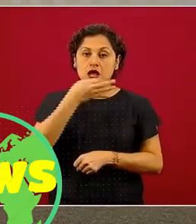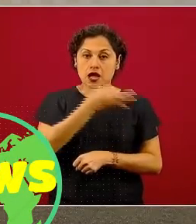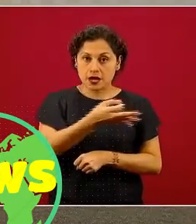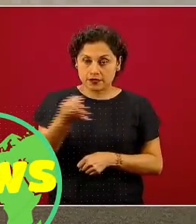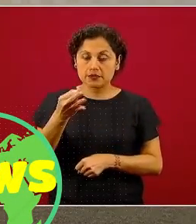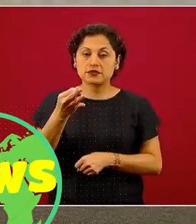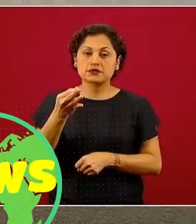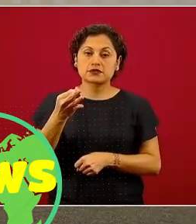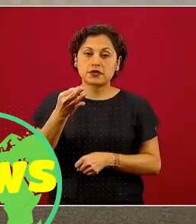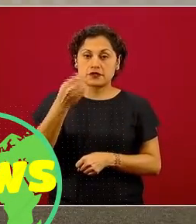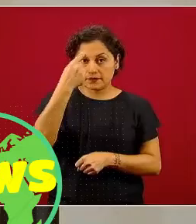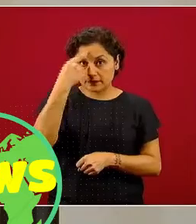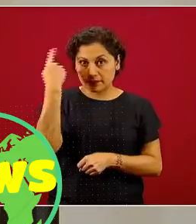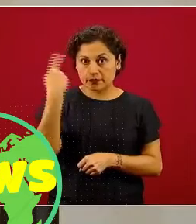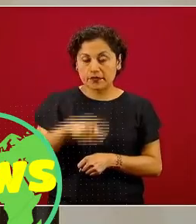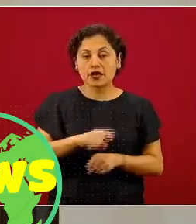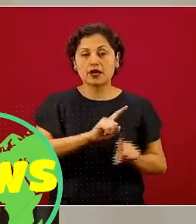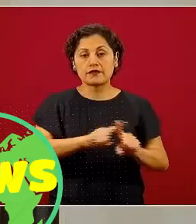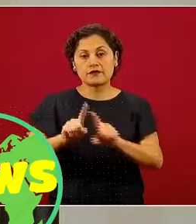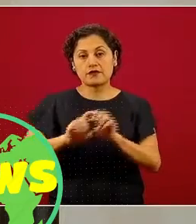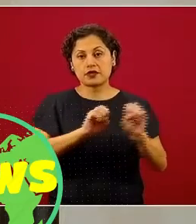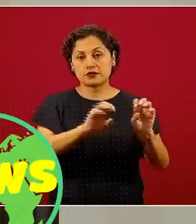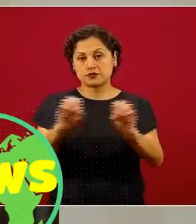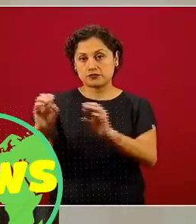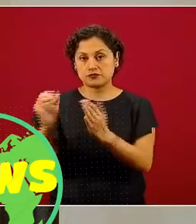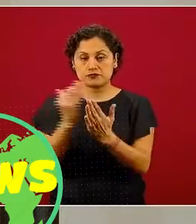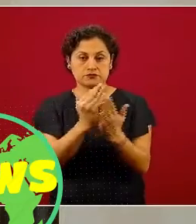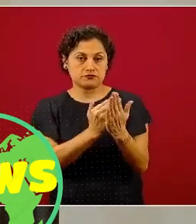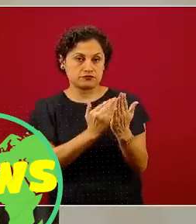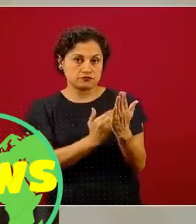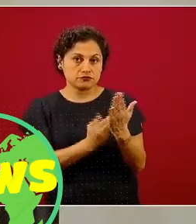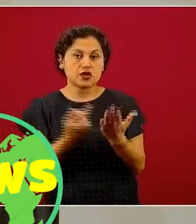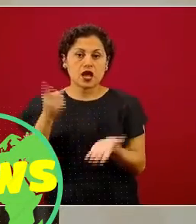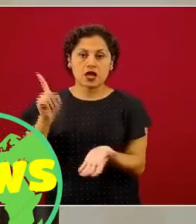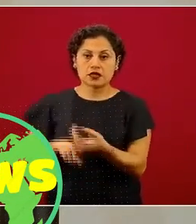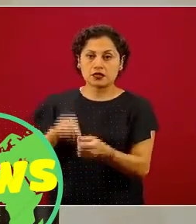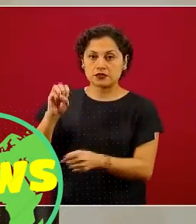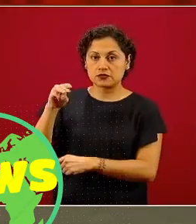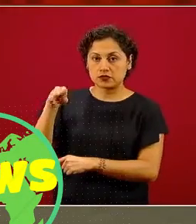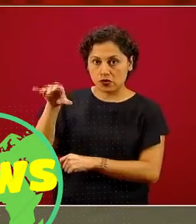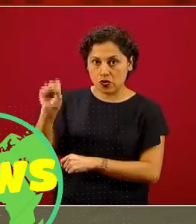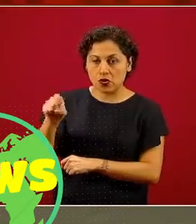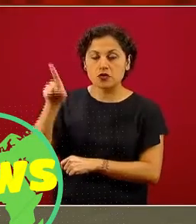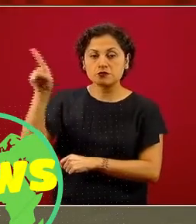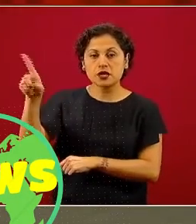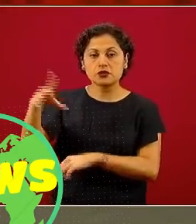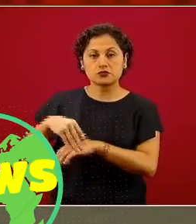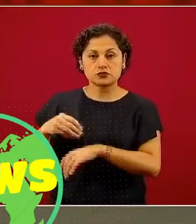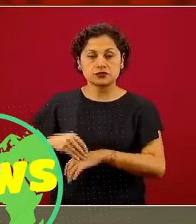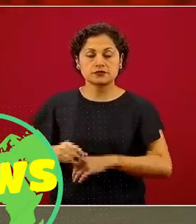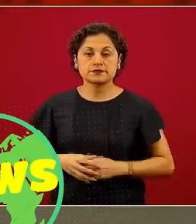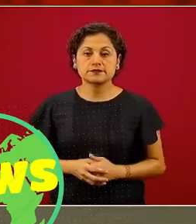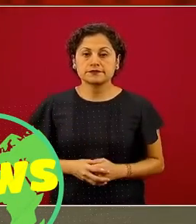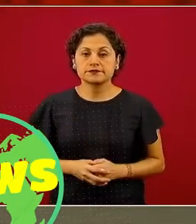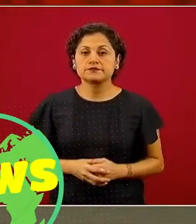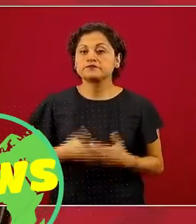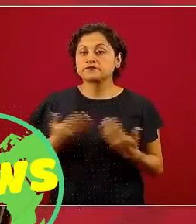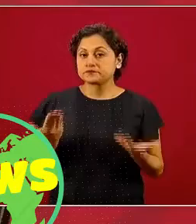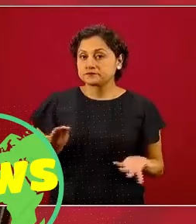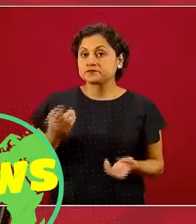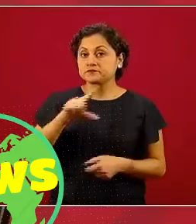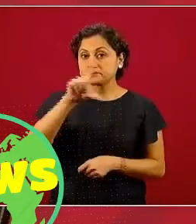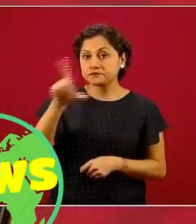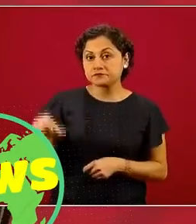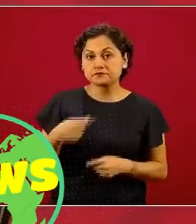oficinas correspondientes del reglamento en la Organización Mundial de la Salud, en Ginebra, Suiza, y finalmente se toma la